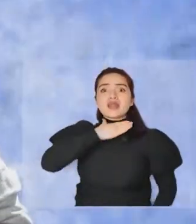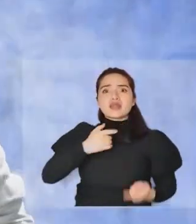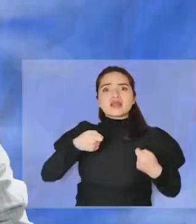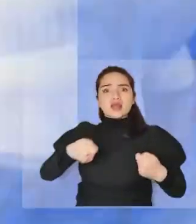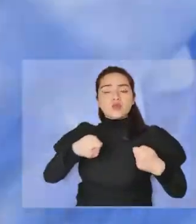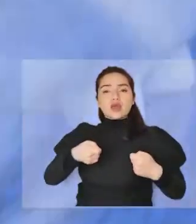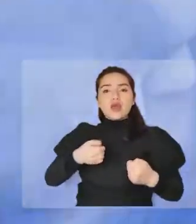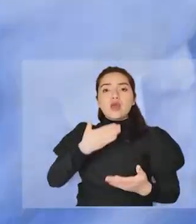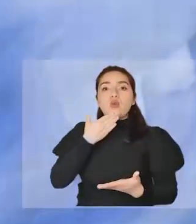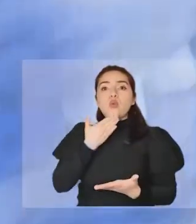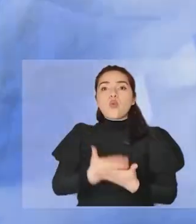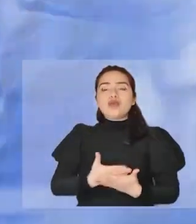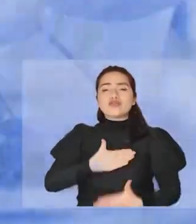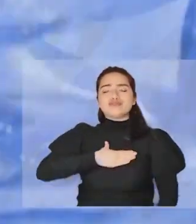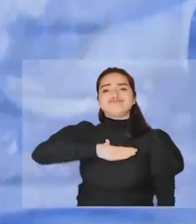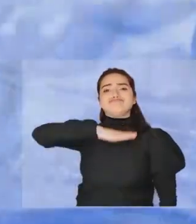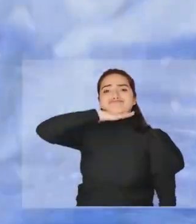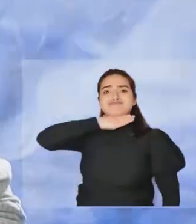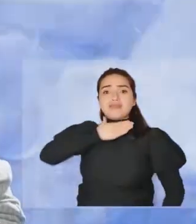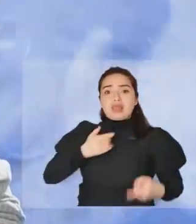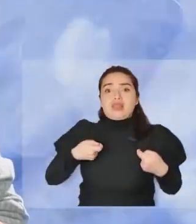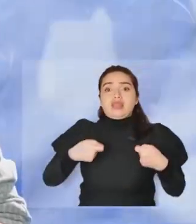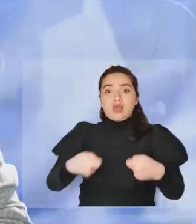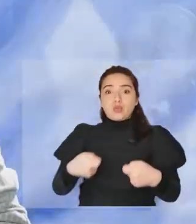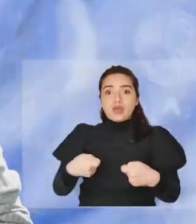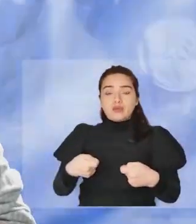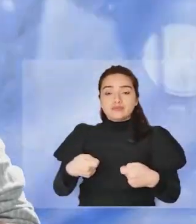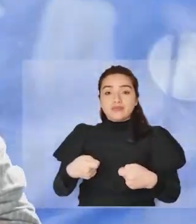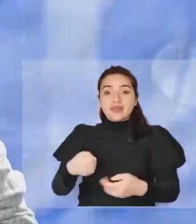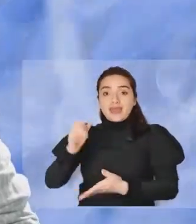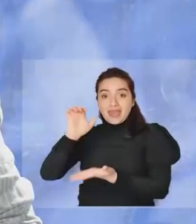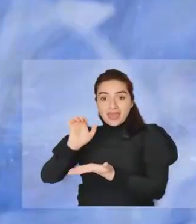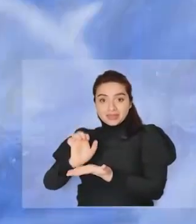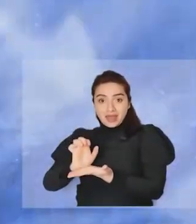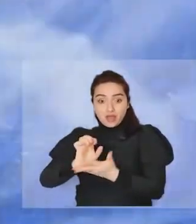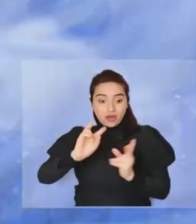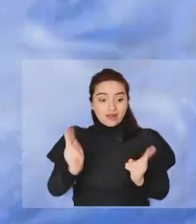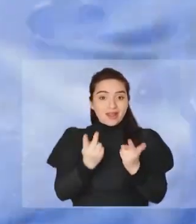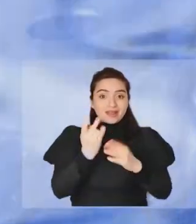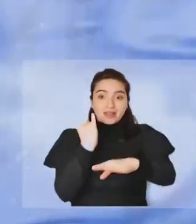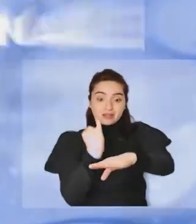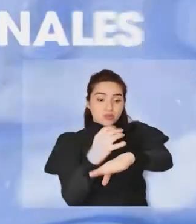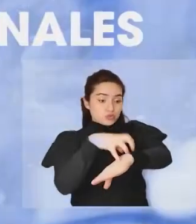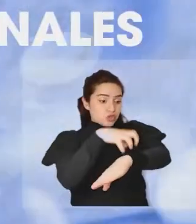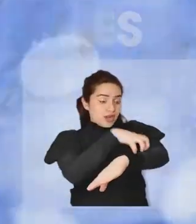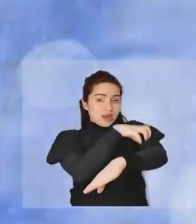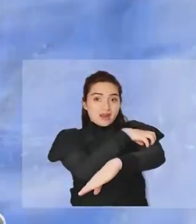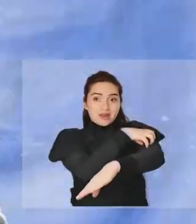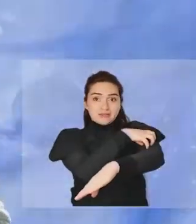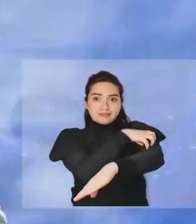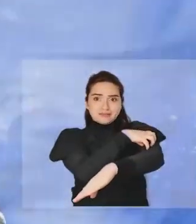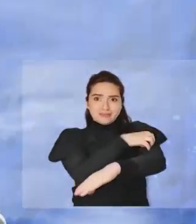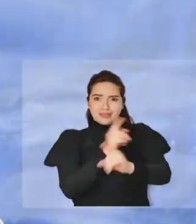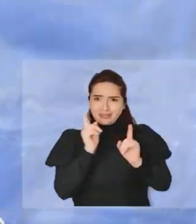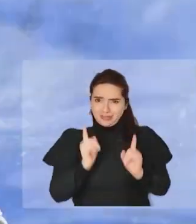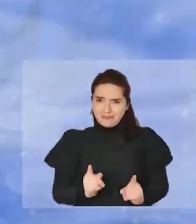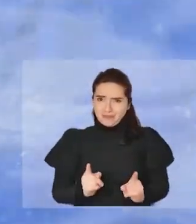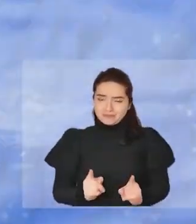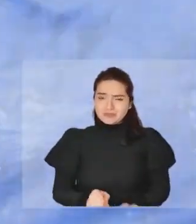fines? ¿Cuándo se declararán en quiebra? Entonces, ¿el Estado debería rescatar a las entidades regionales? No.